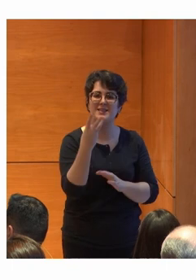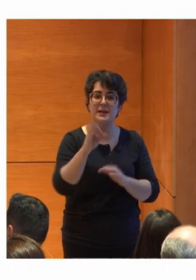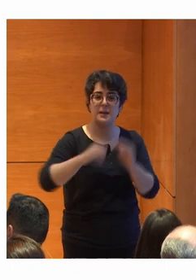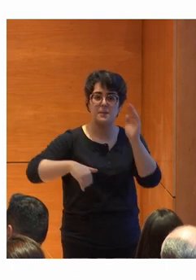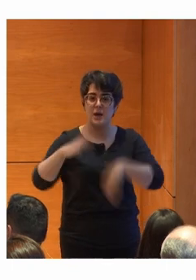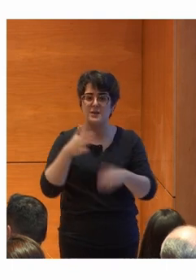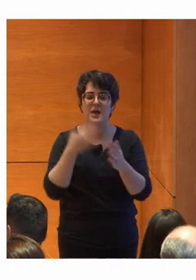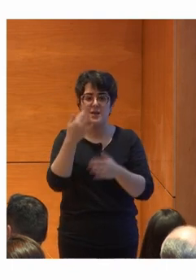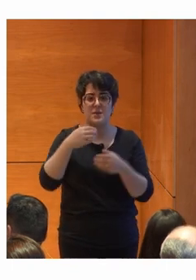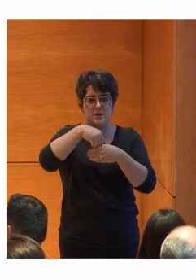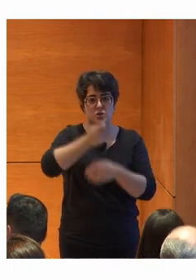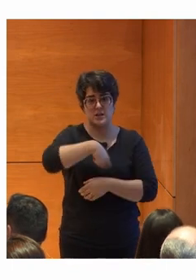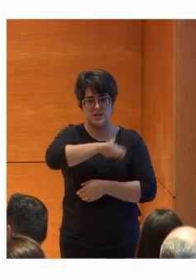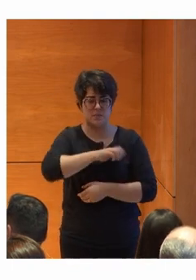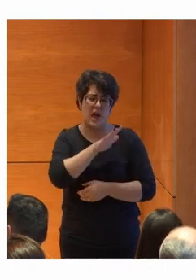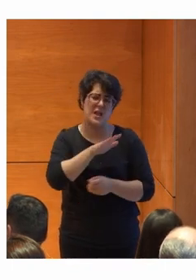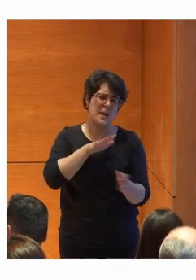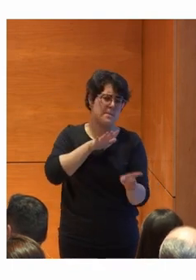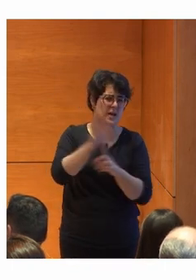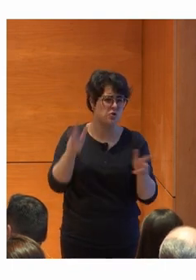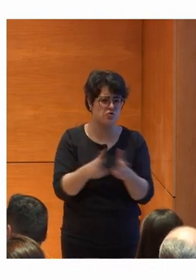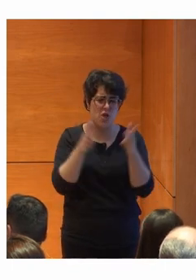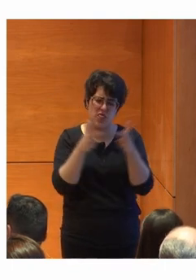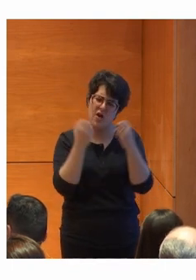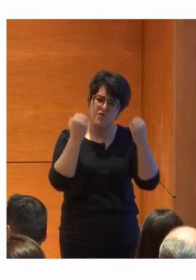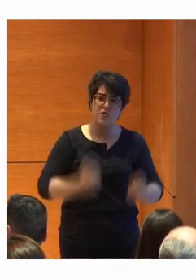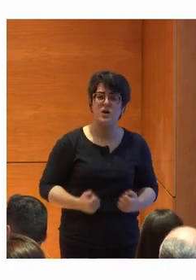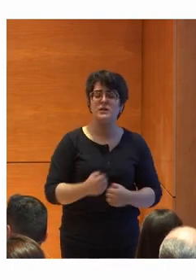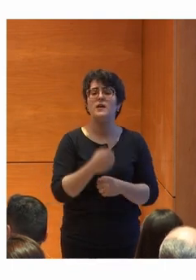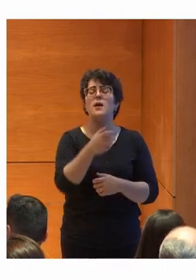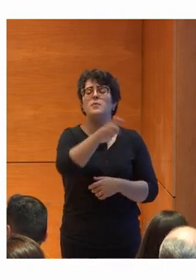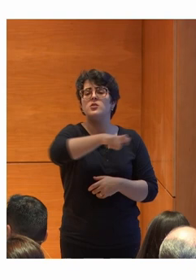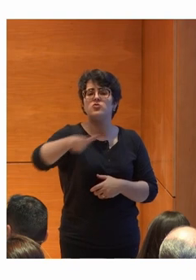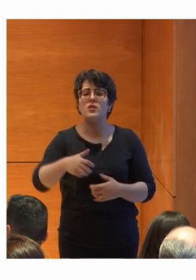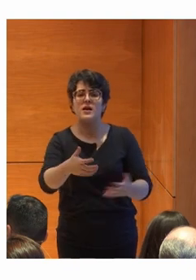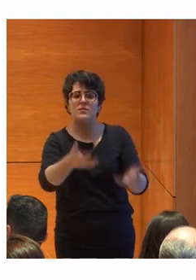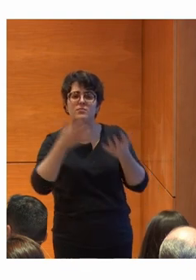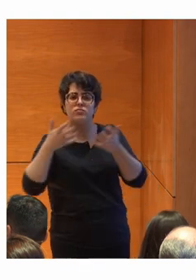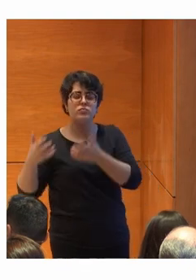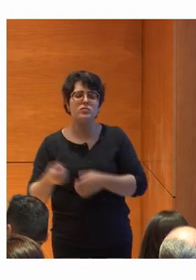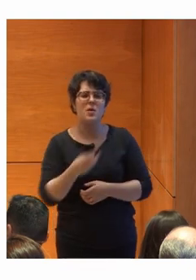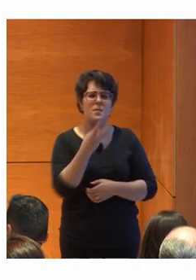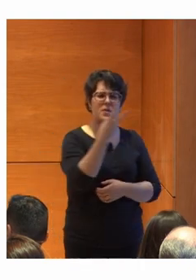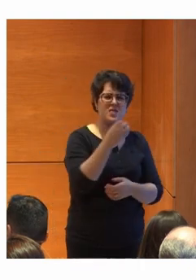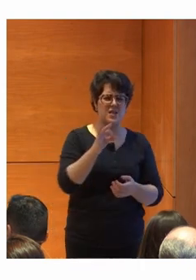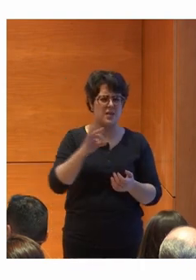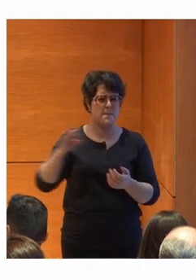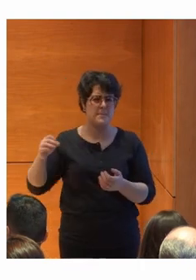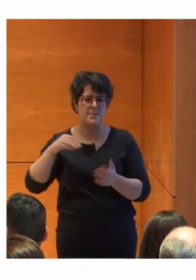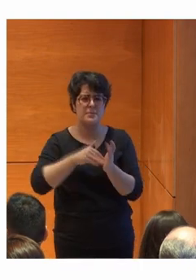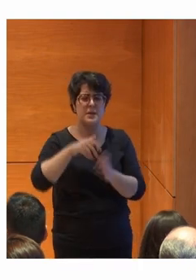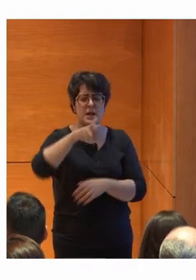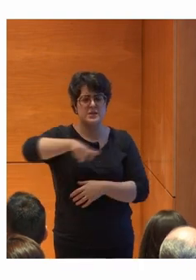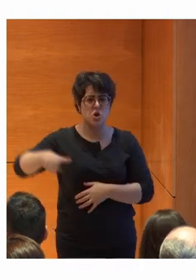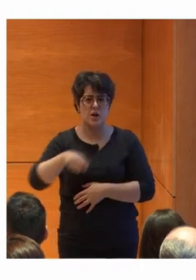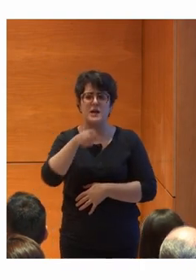impacto social en España, beneficiando directamente a casi 500.000 personas, de las cuales un 68% son